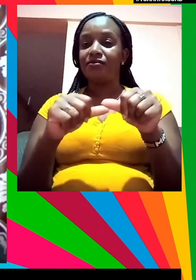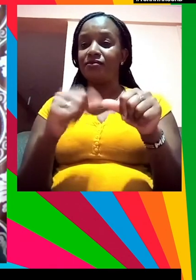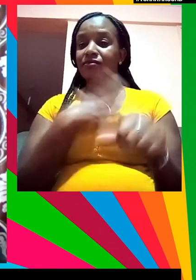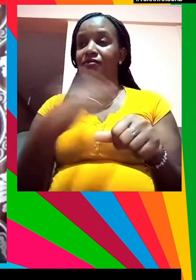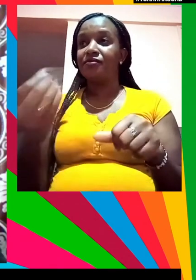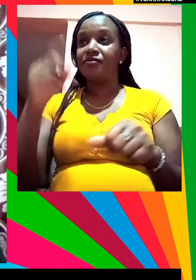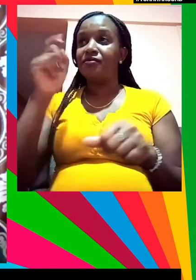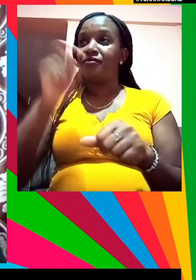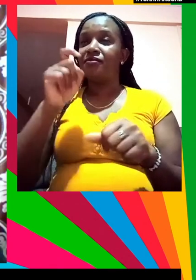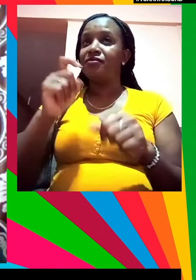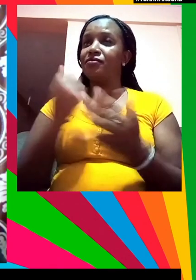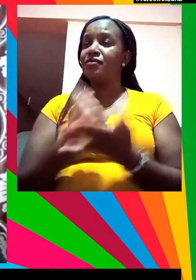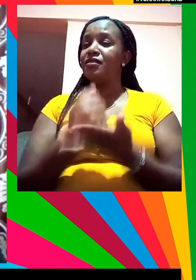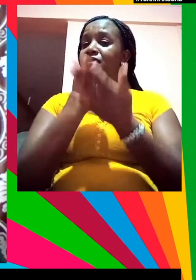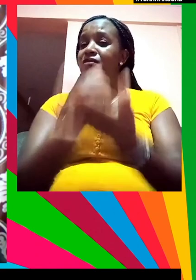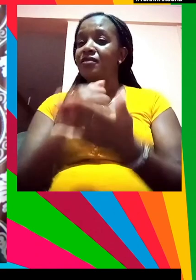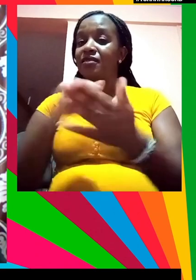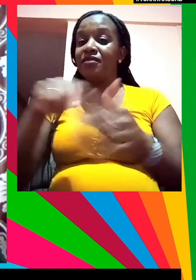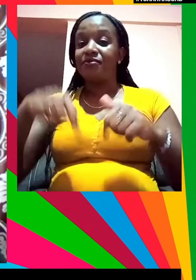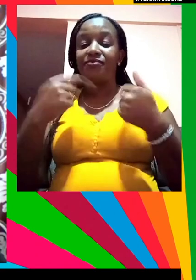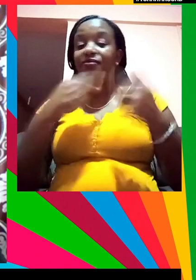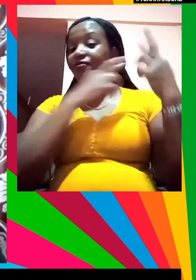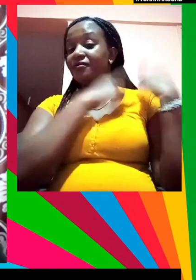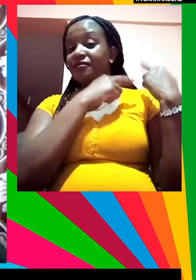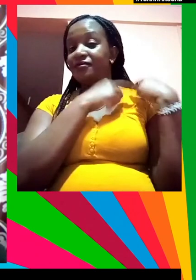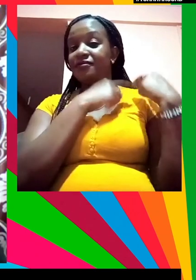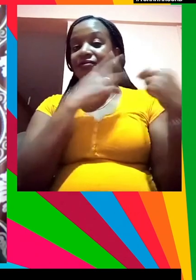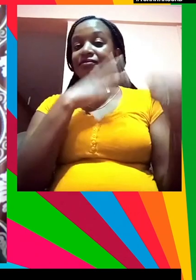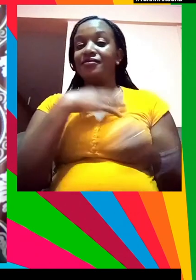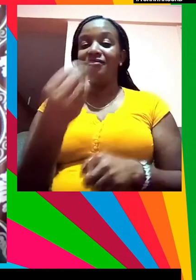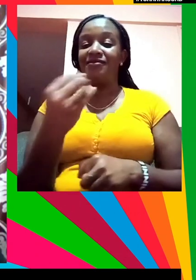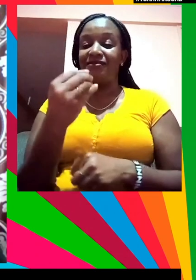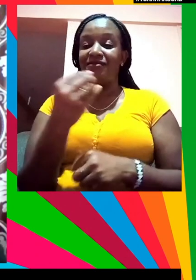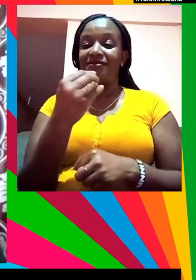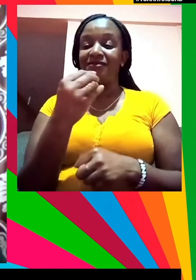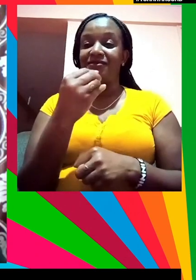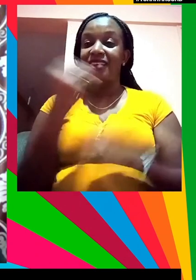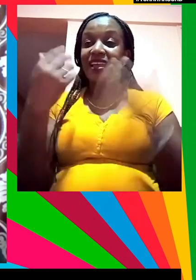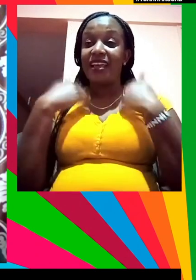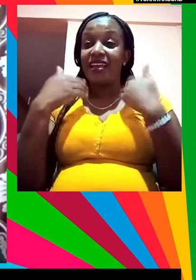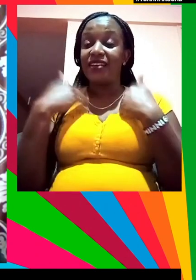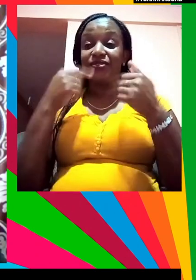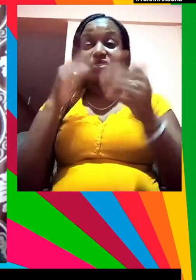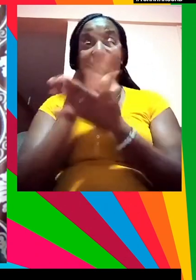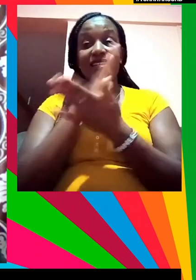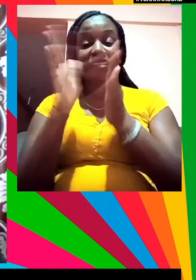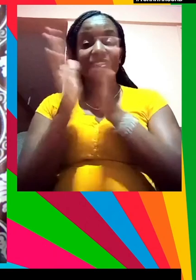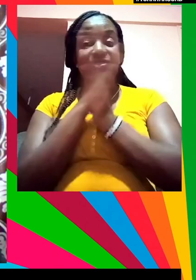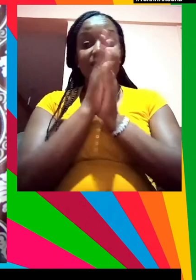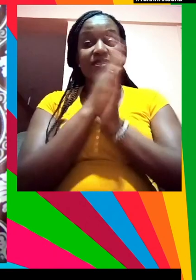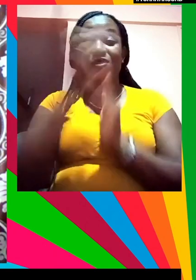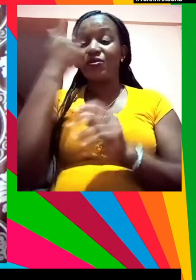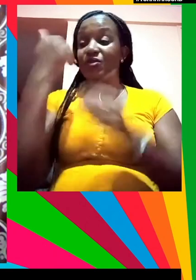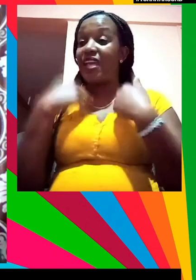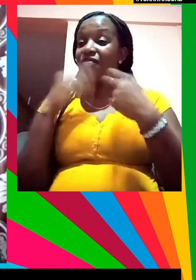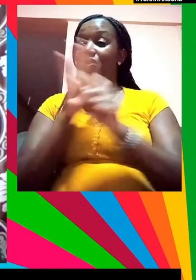es ser responsables de lo que hacemos actuar y contar historias hay muchas cosas que